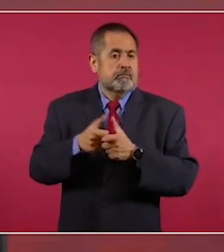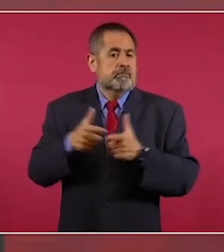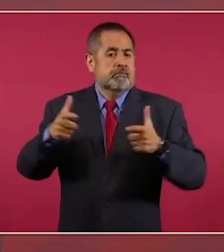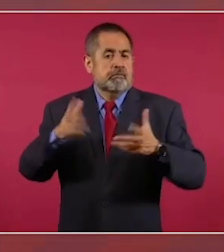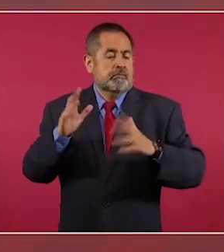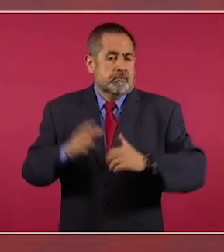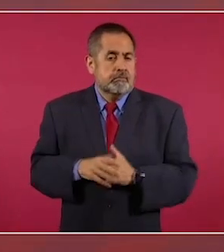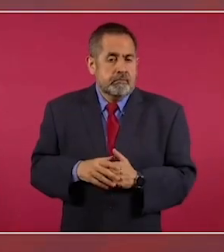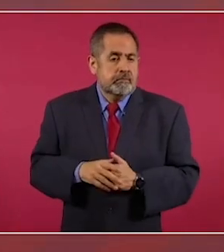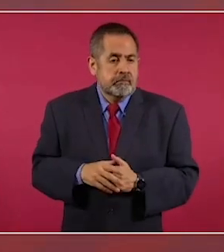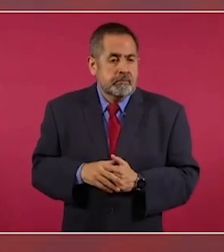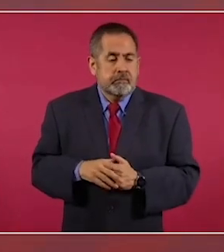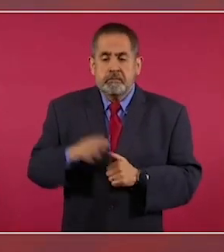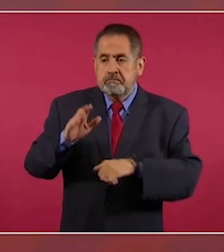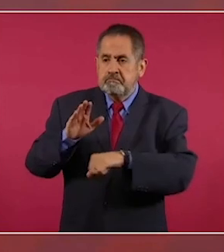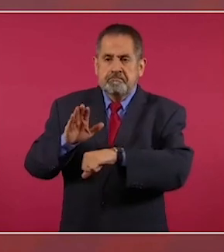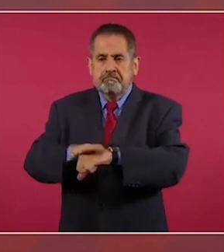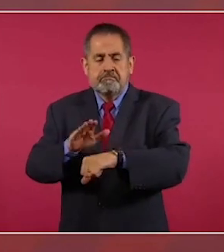llamada a crecer.